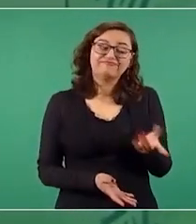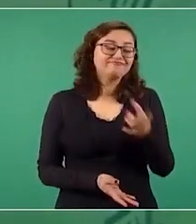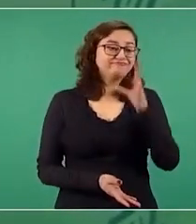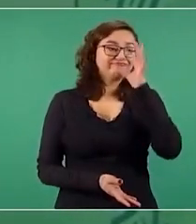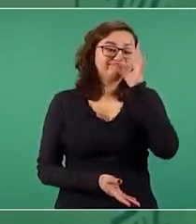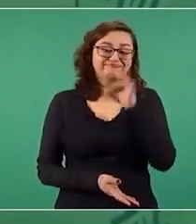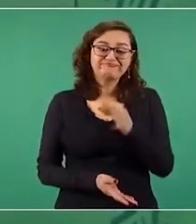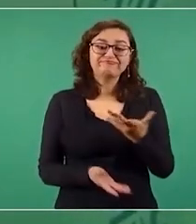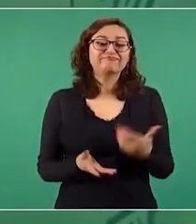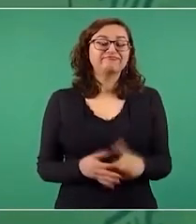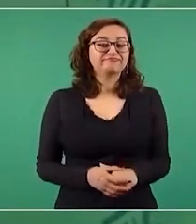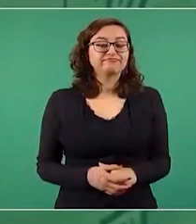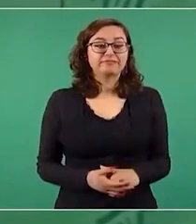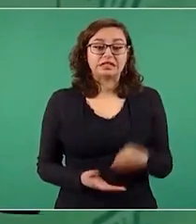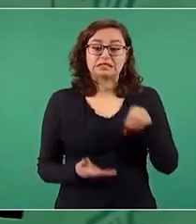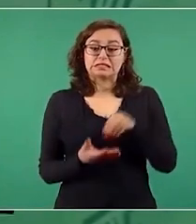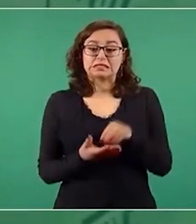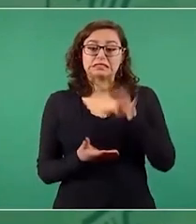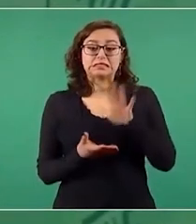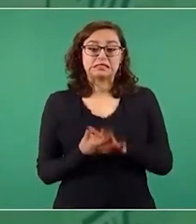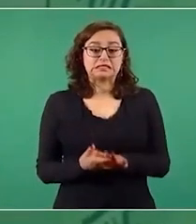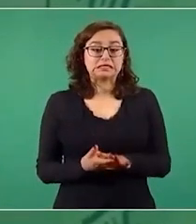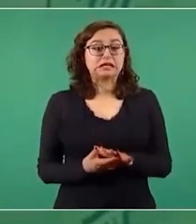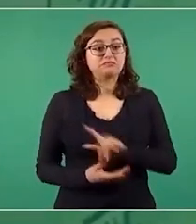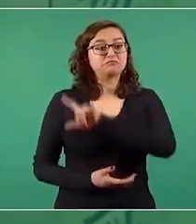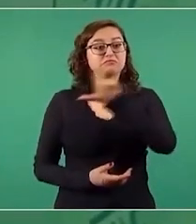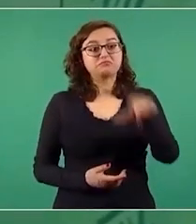No asististe a la audiencia.